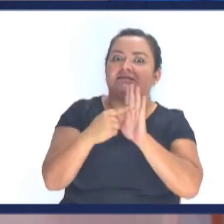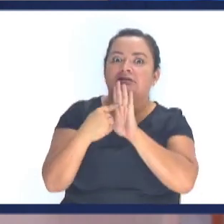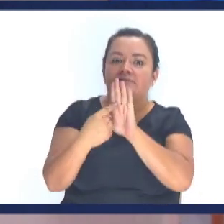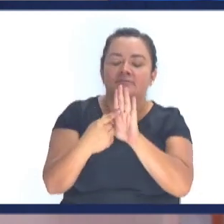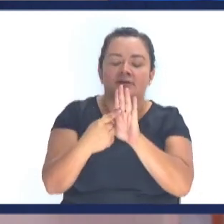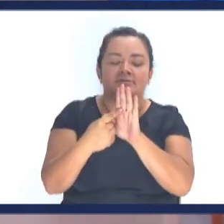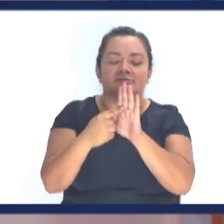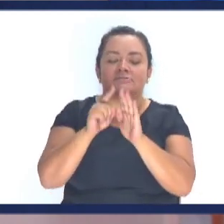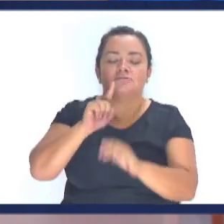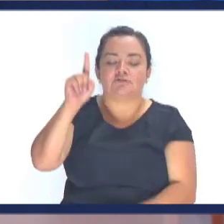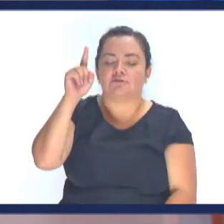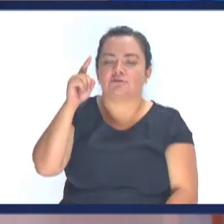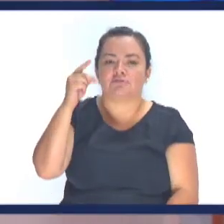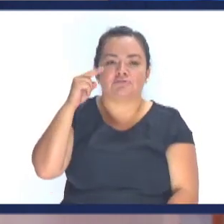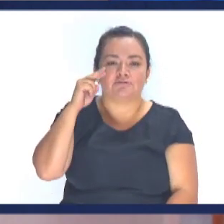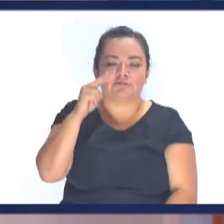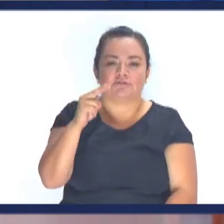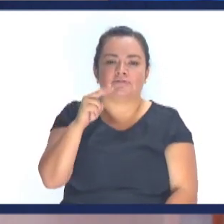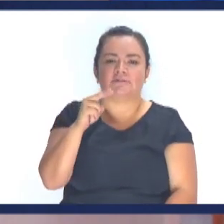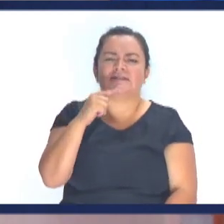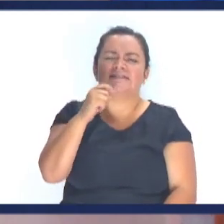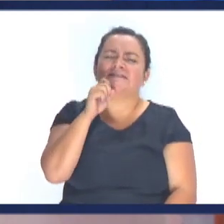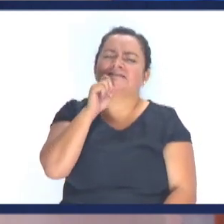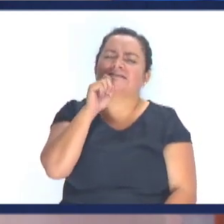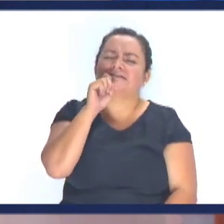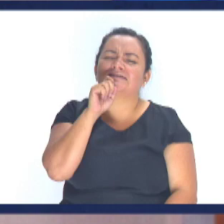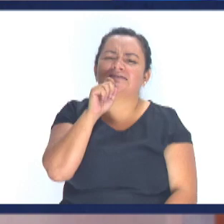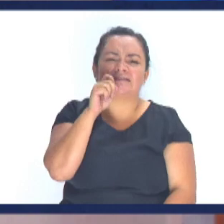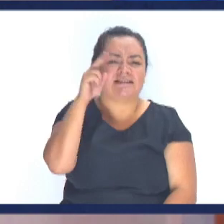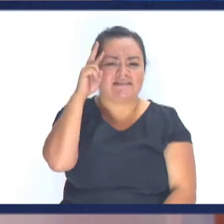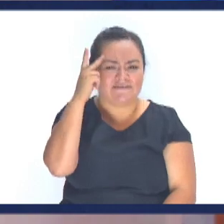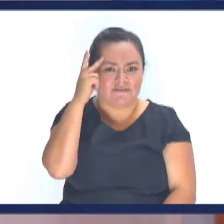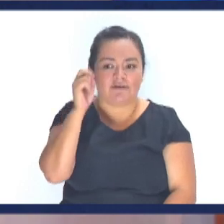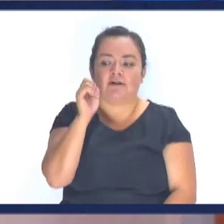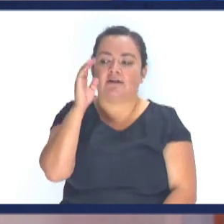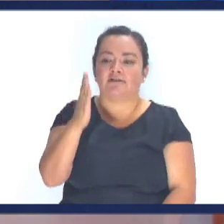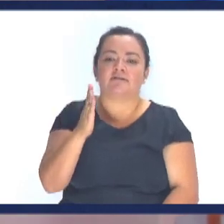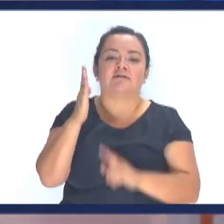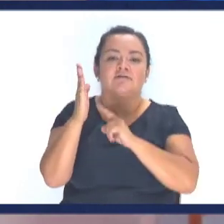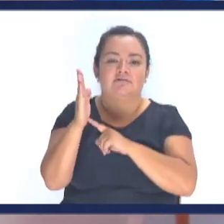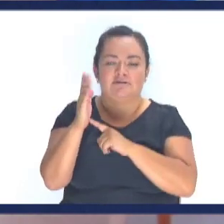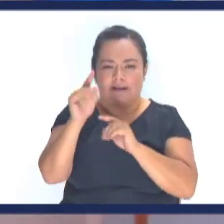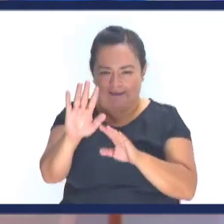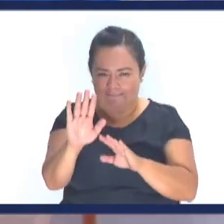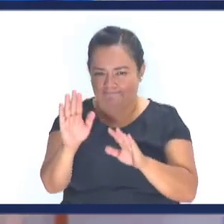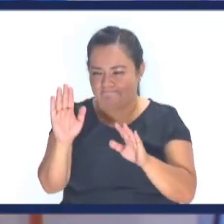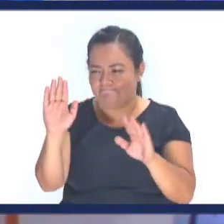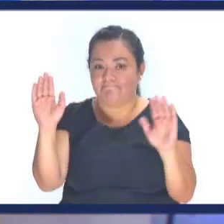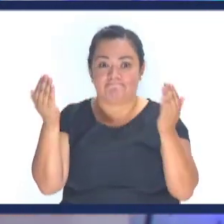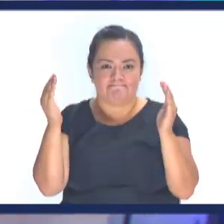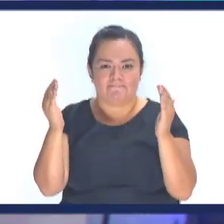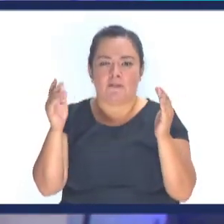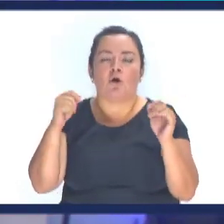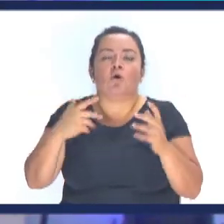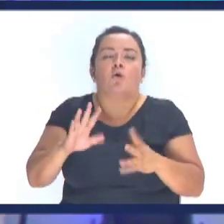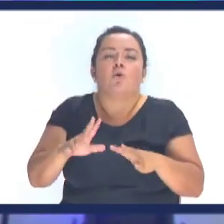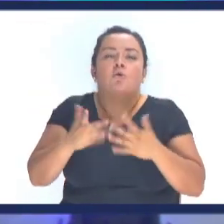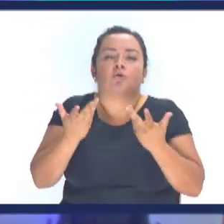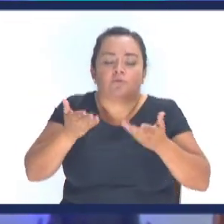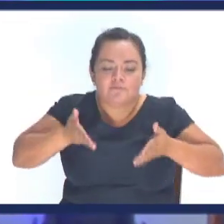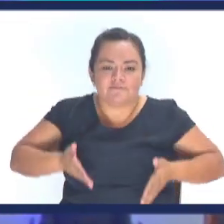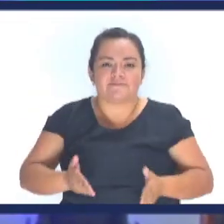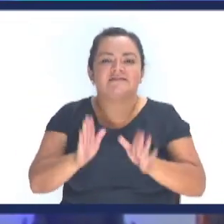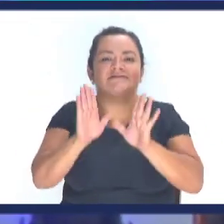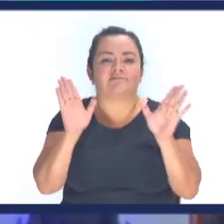imagen Del Dios invisible Y de quien está hablando Colosenses De Cristo Y yo te hago una pregunta Hagamos la analogía Como nace el Señor